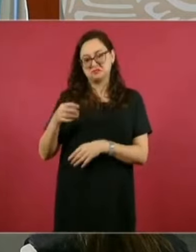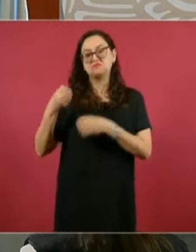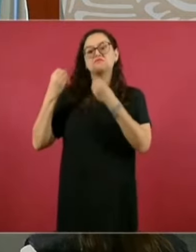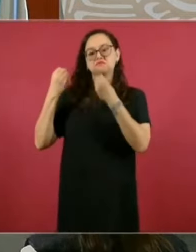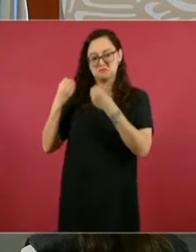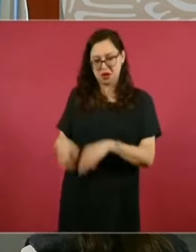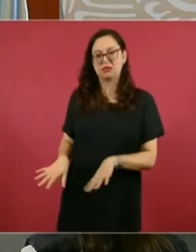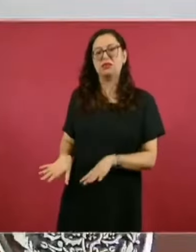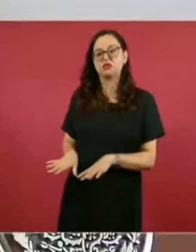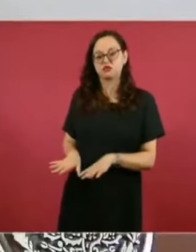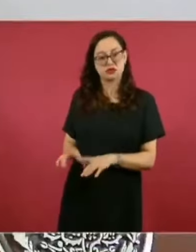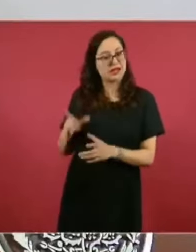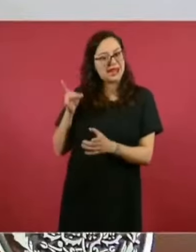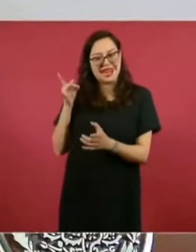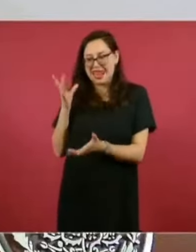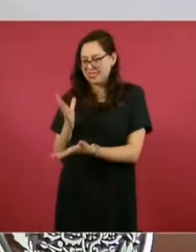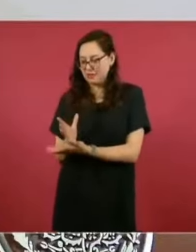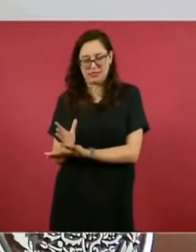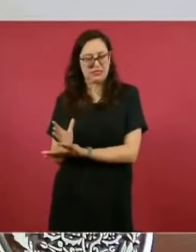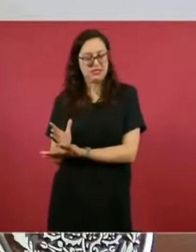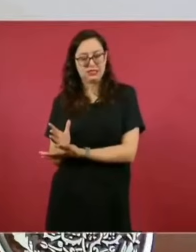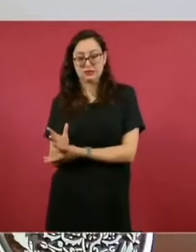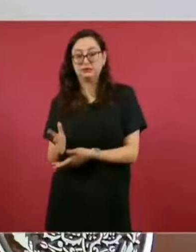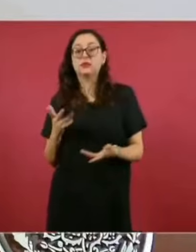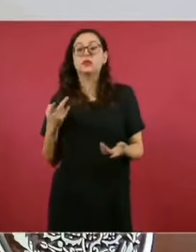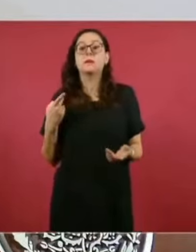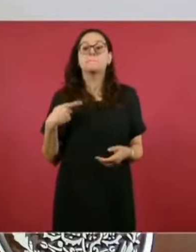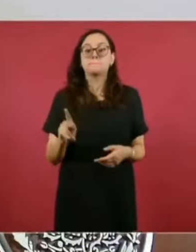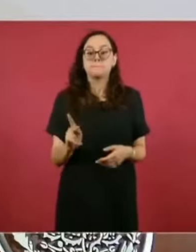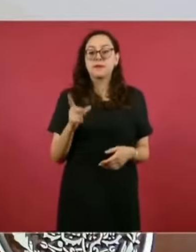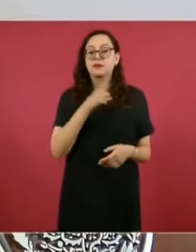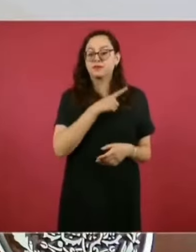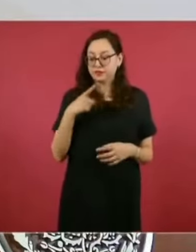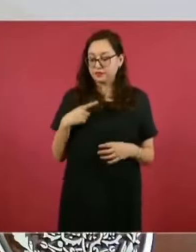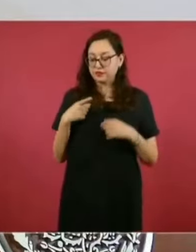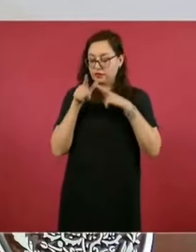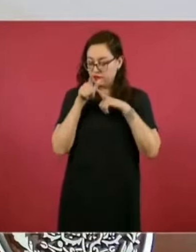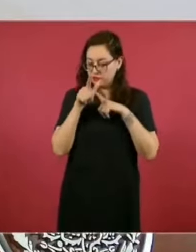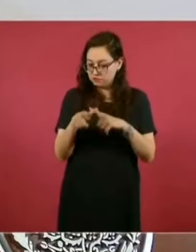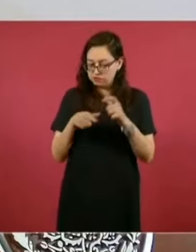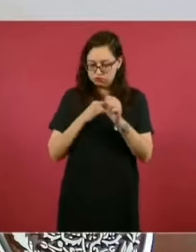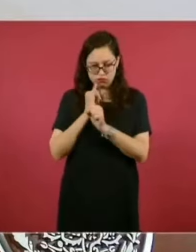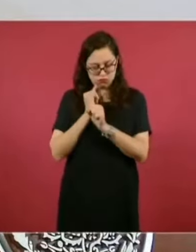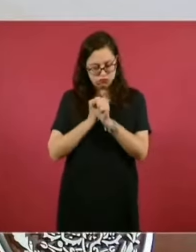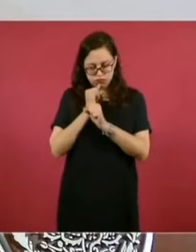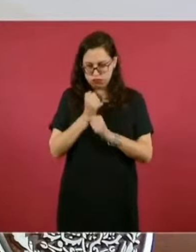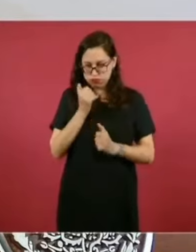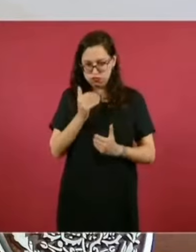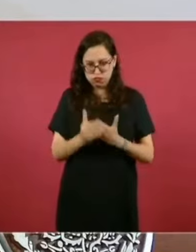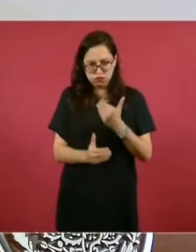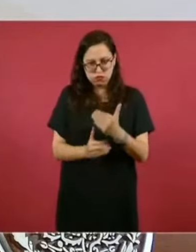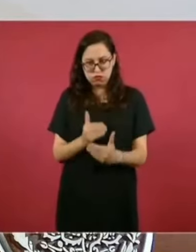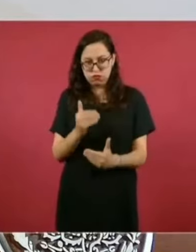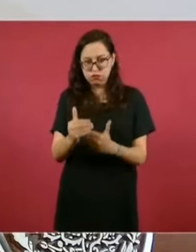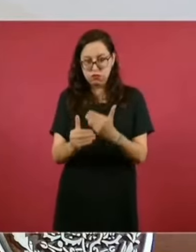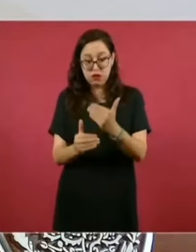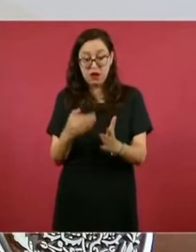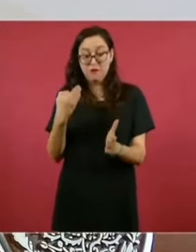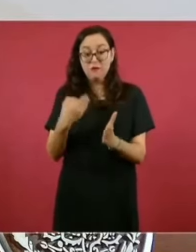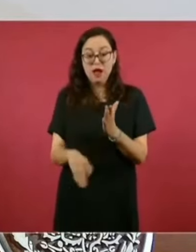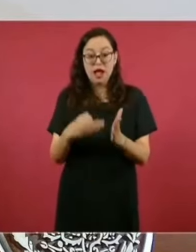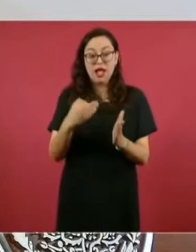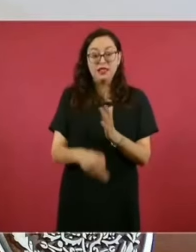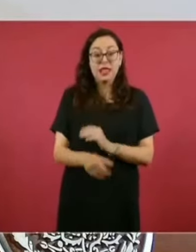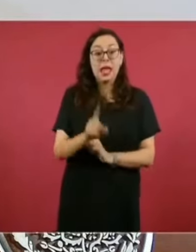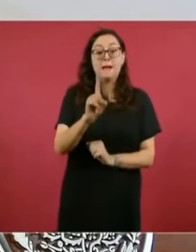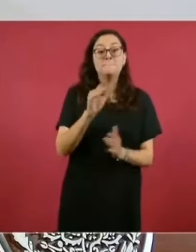aclaración continuará hasta que se hayan presentado las evidencias necesarias para solventar las observaciones